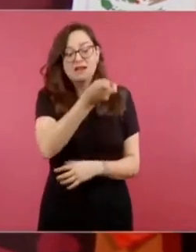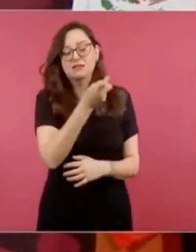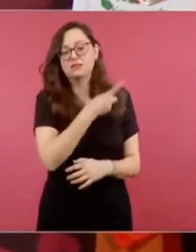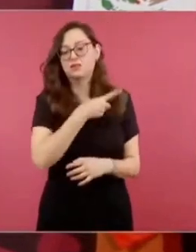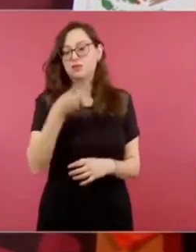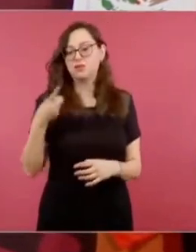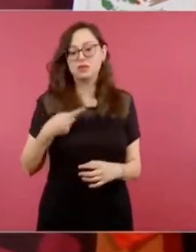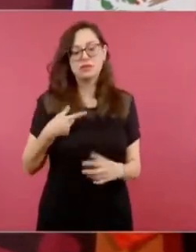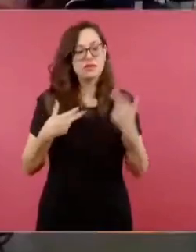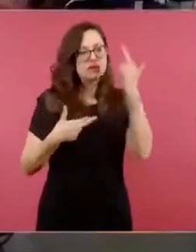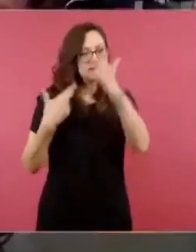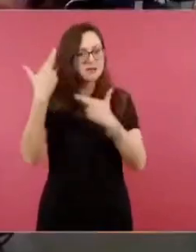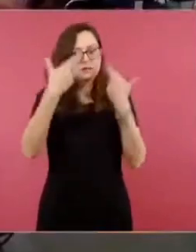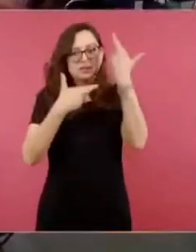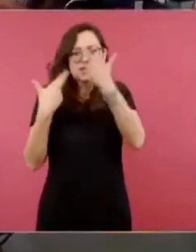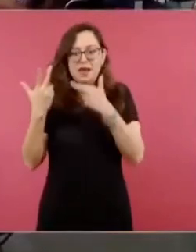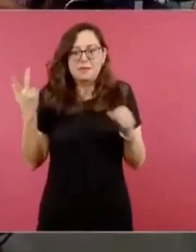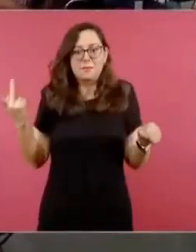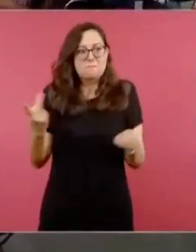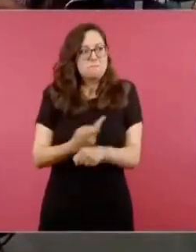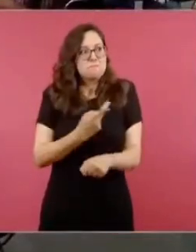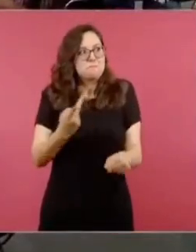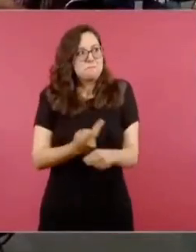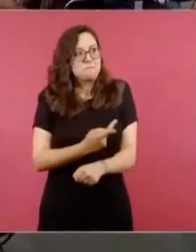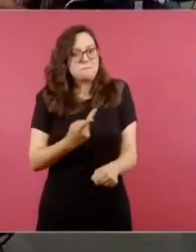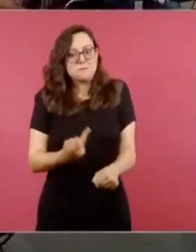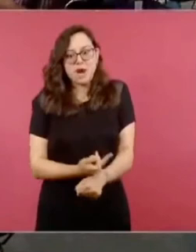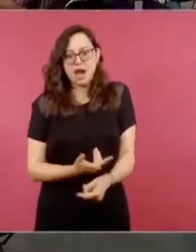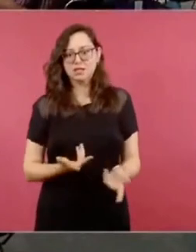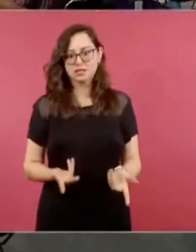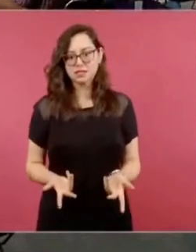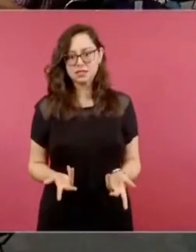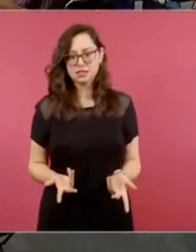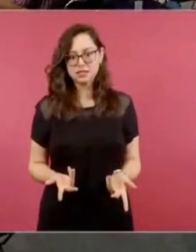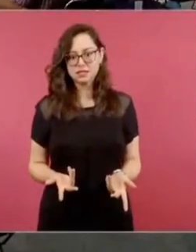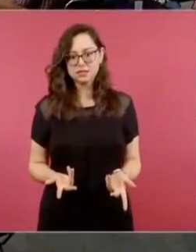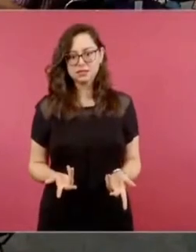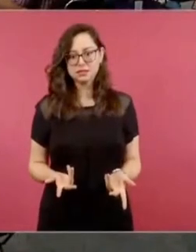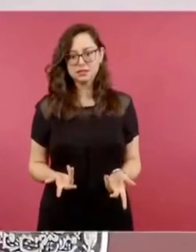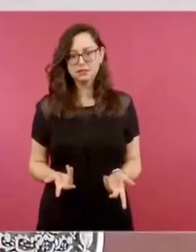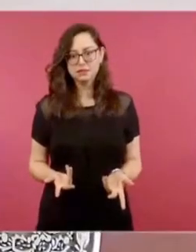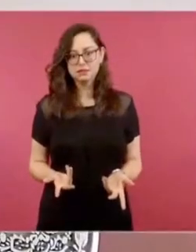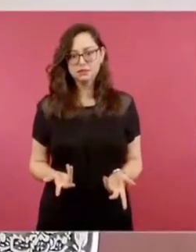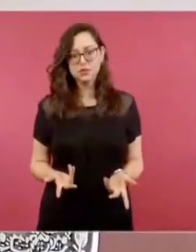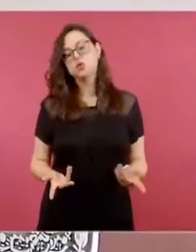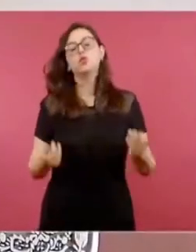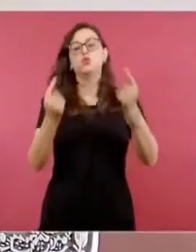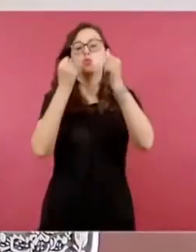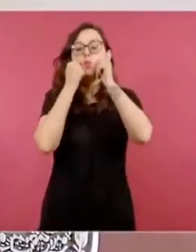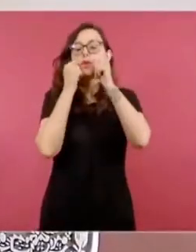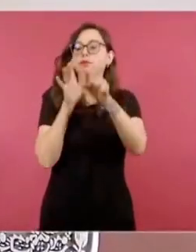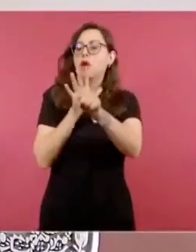llámese como se llame la droga,